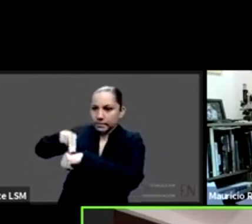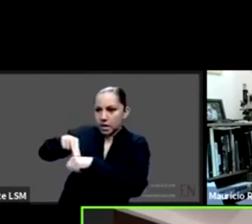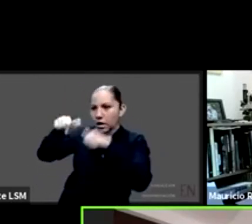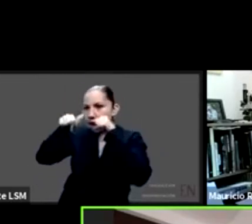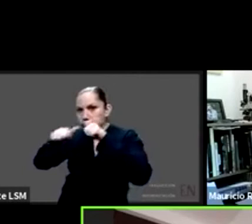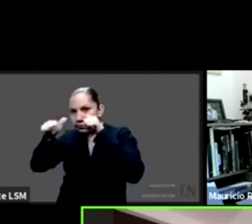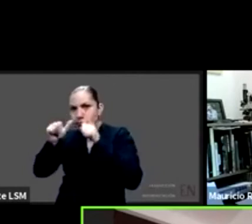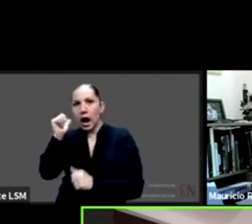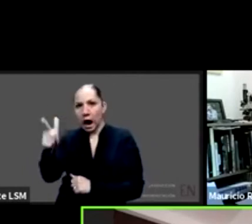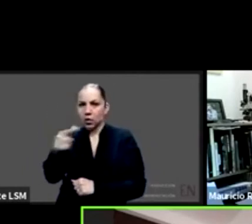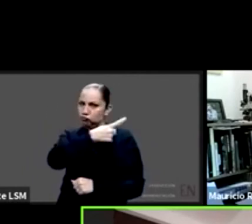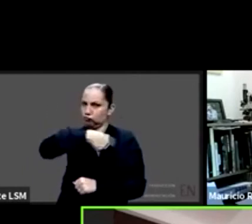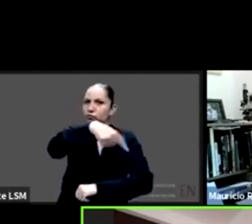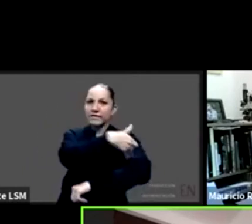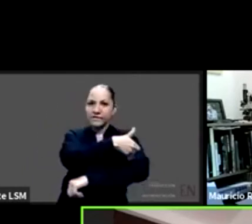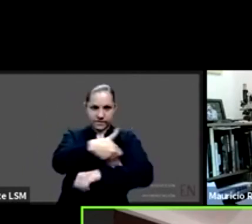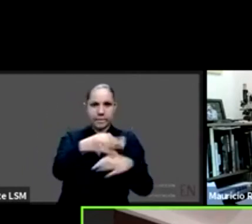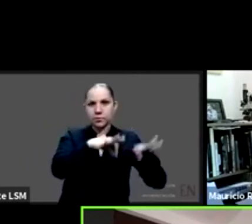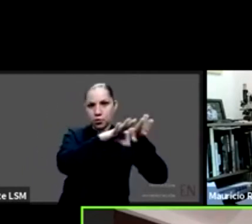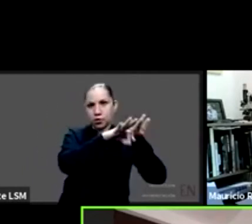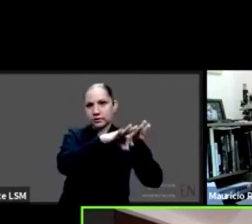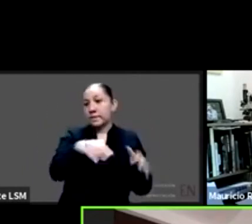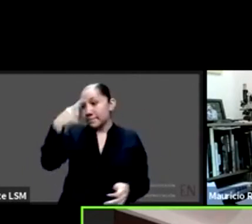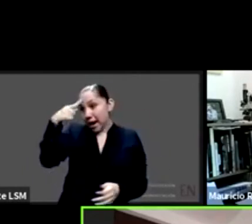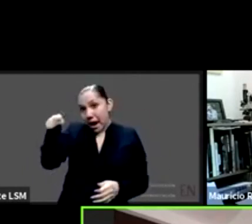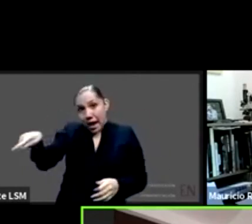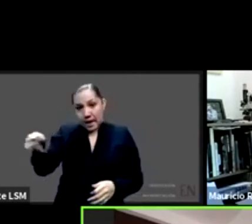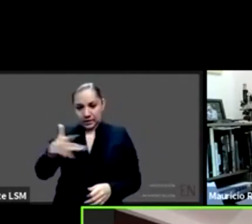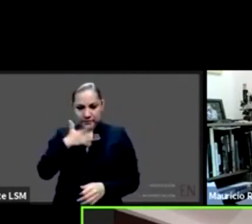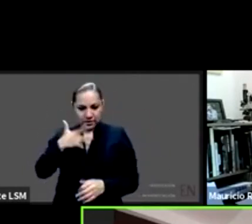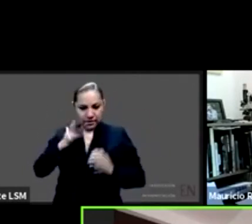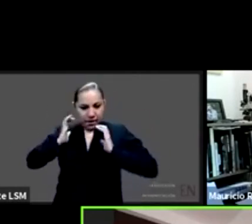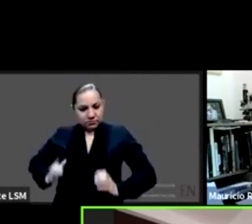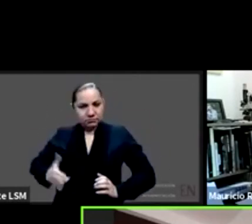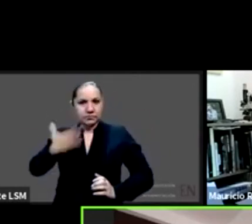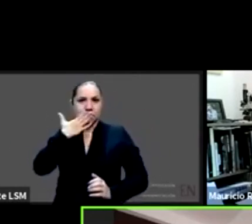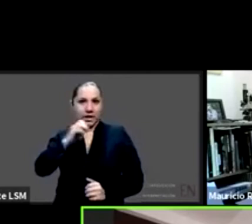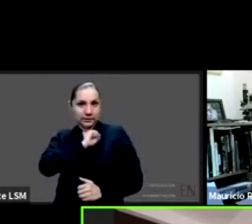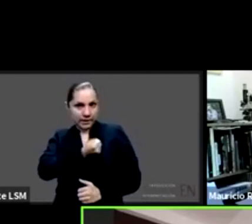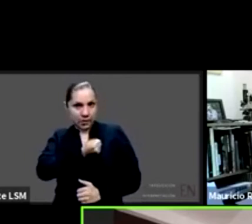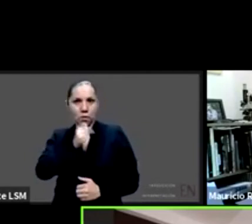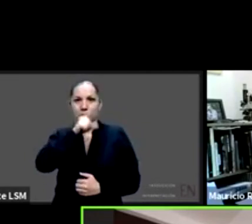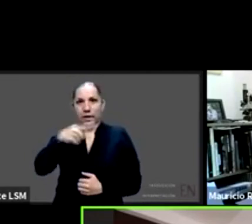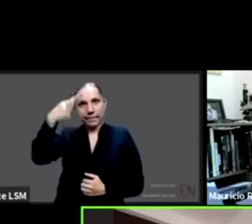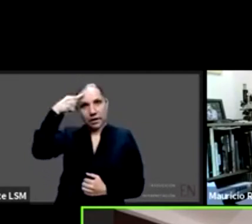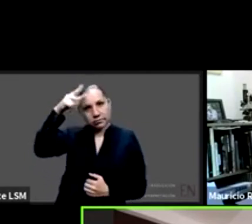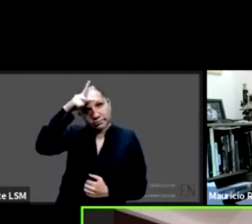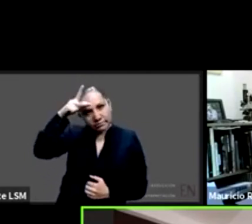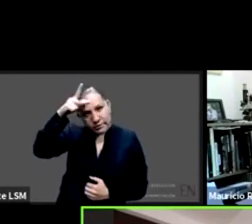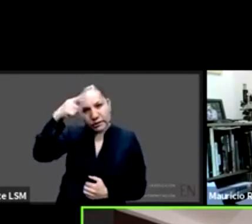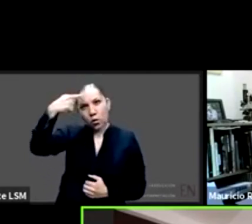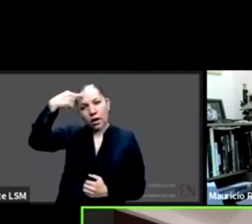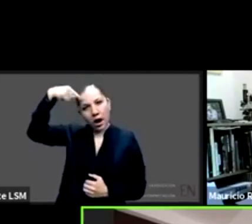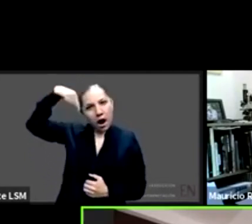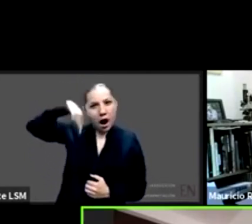seguridad del paciente tanto física como emocional y para evitar periodos más largos de hospitalización y para que también sea